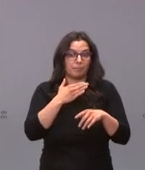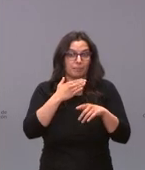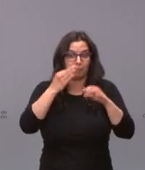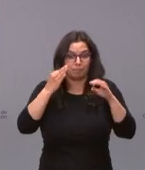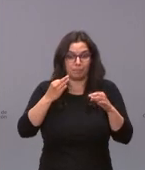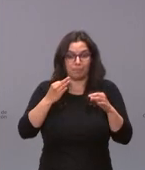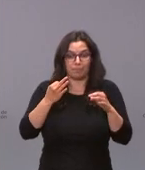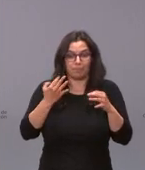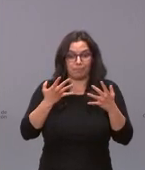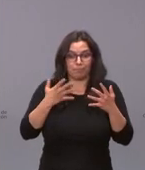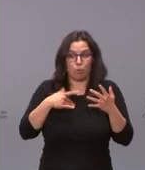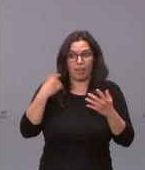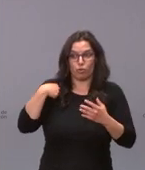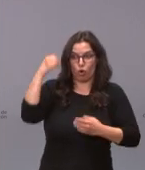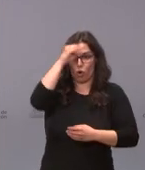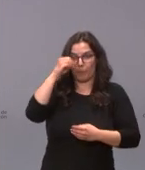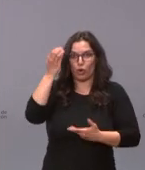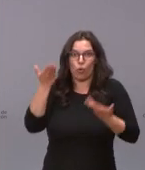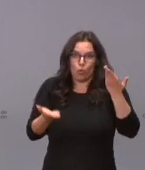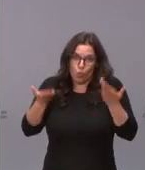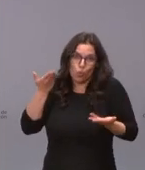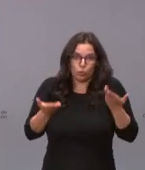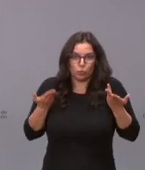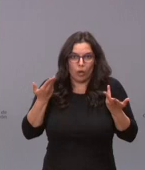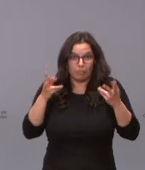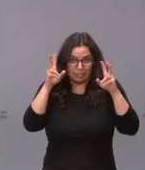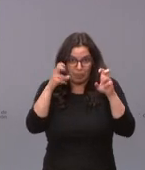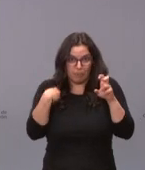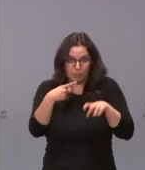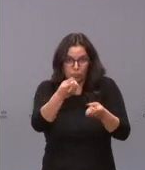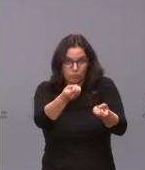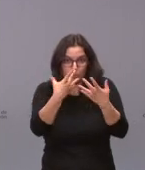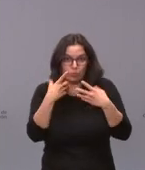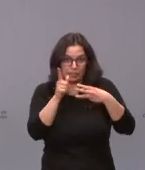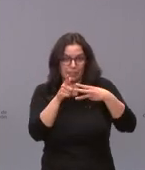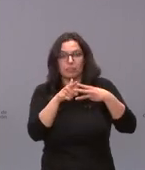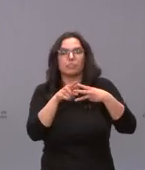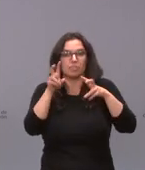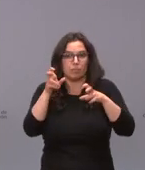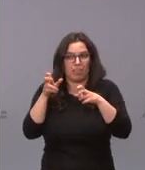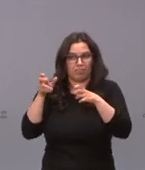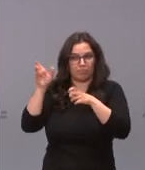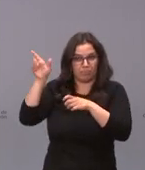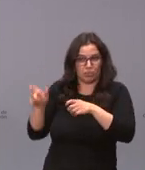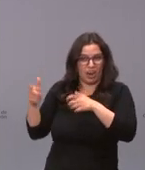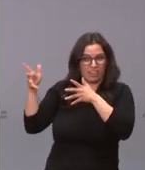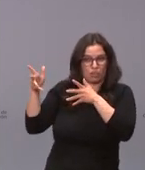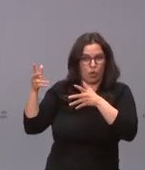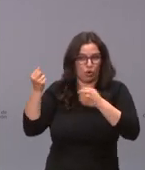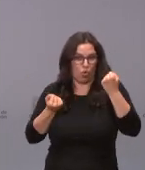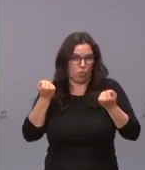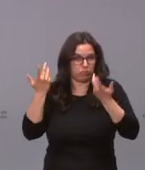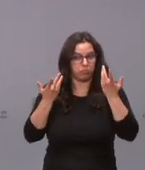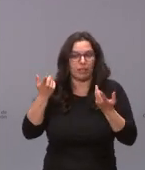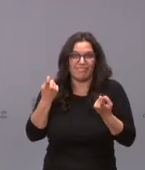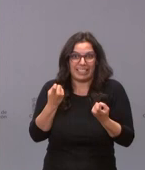una valoración justa de algunas cuestiones como las que está planteándome pues tendría que disponer un poco más de